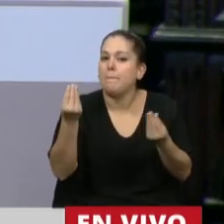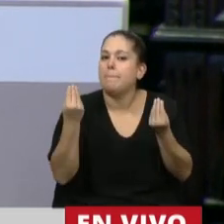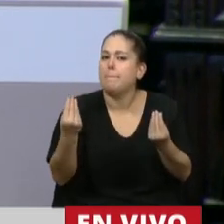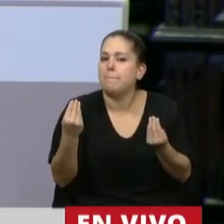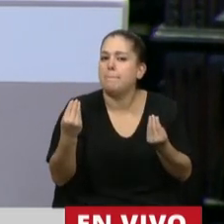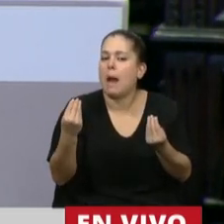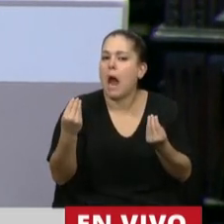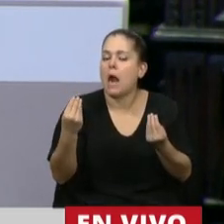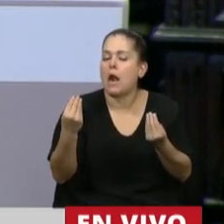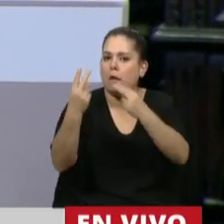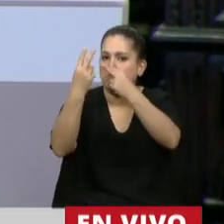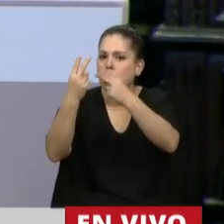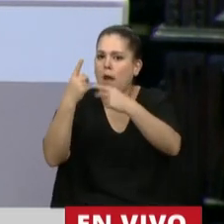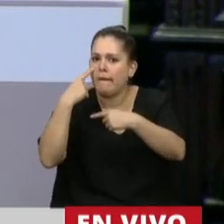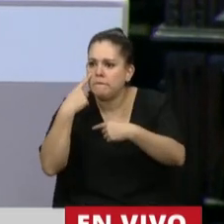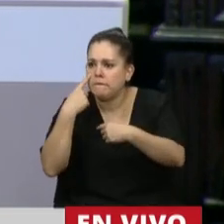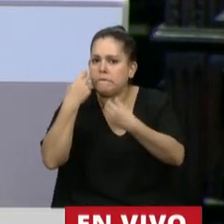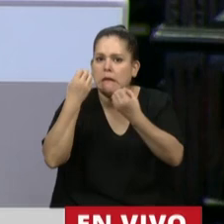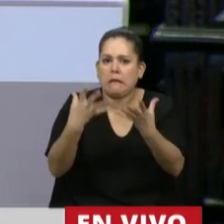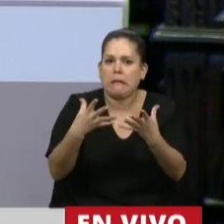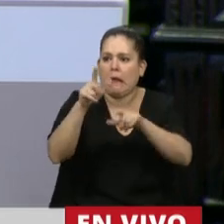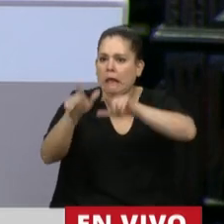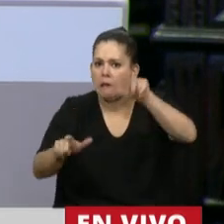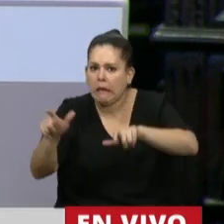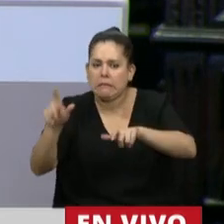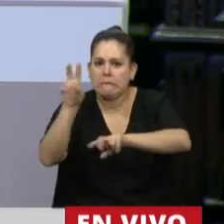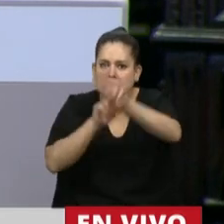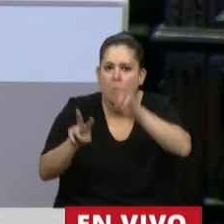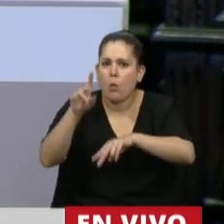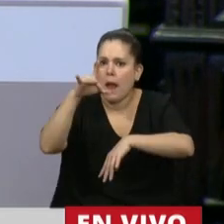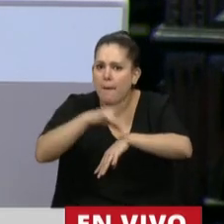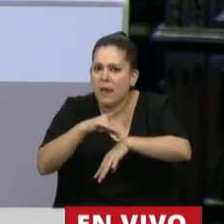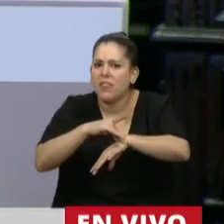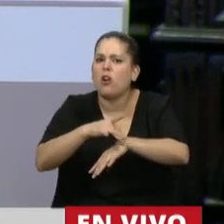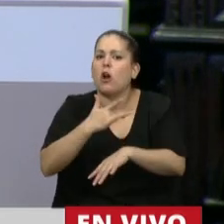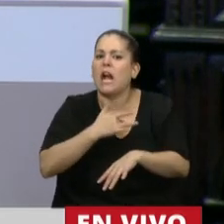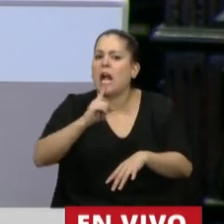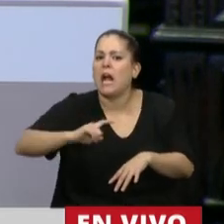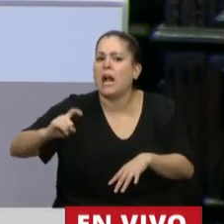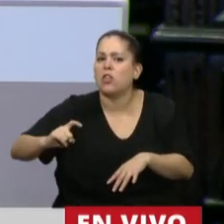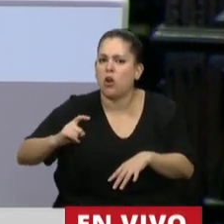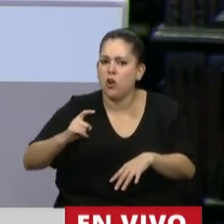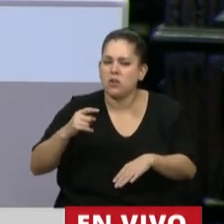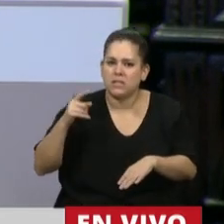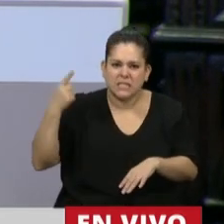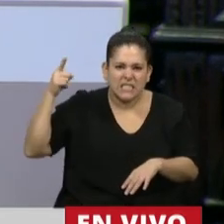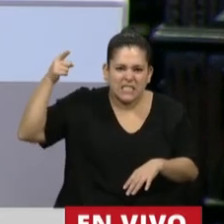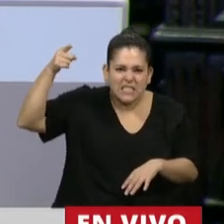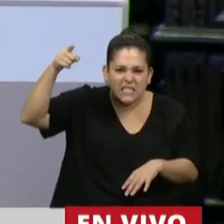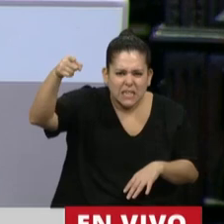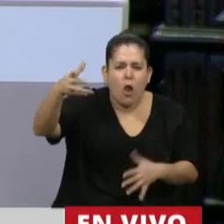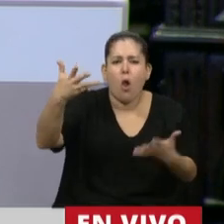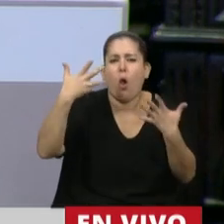encontrar salud, para encontrar vida, para encontrar un médico y para encontrar un cardiólogo. Por supuesto que se